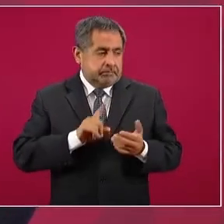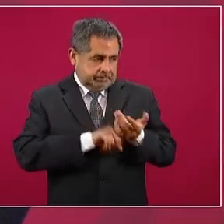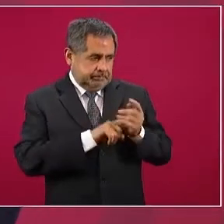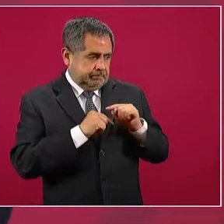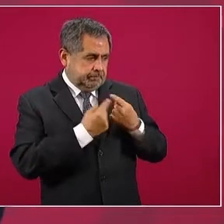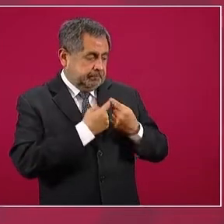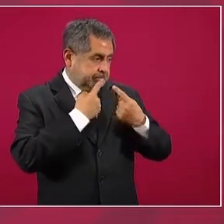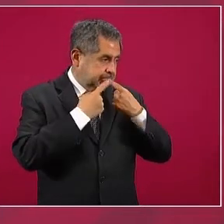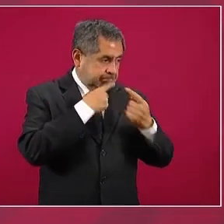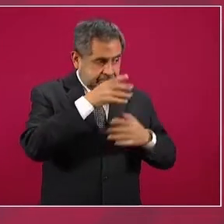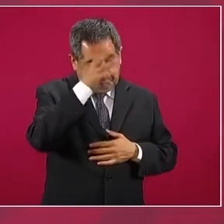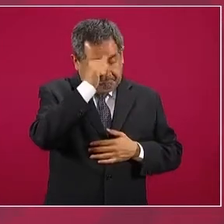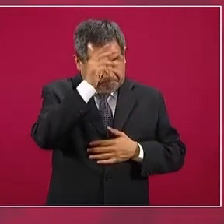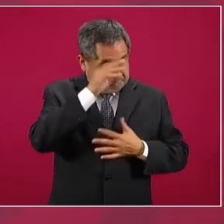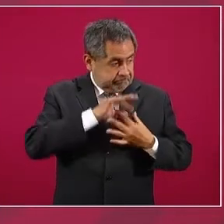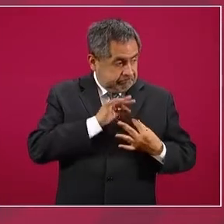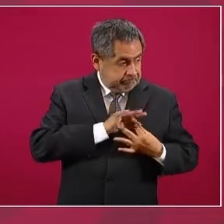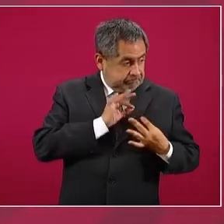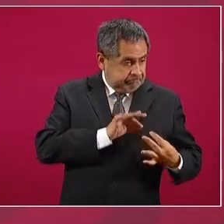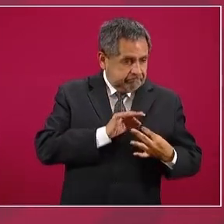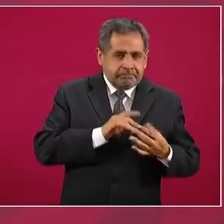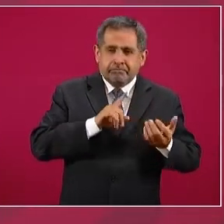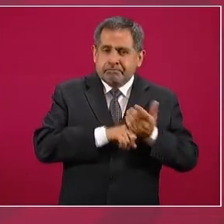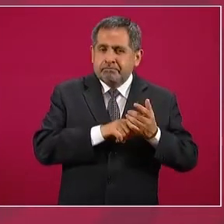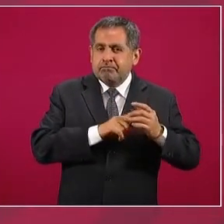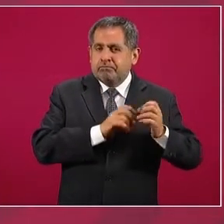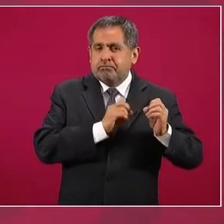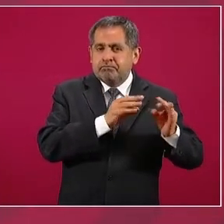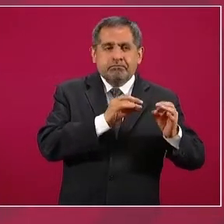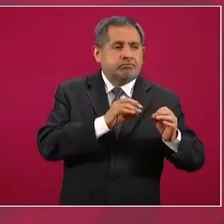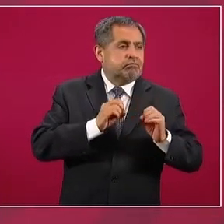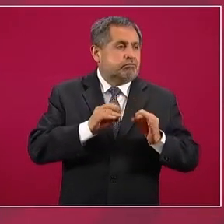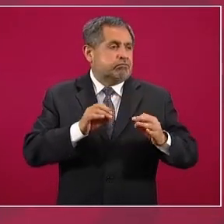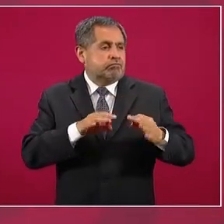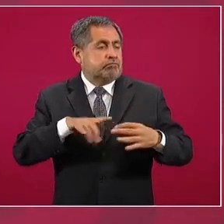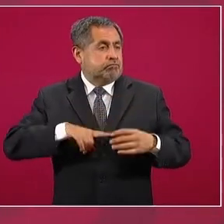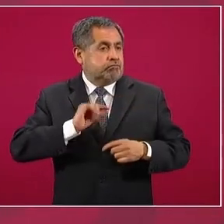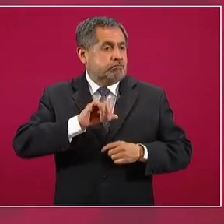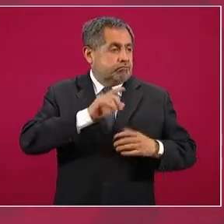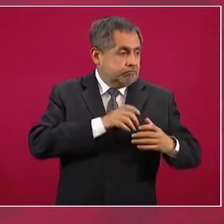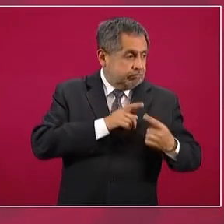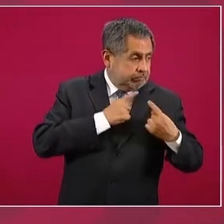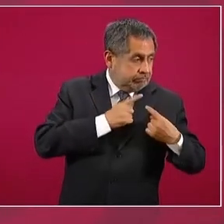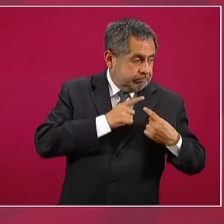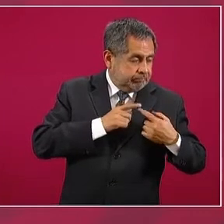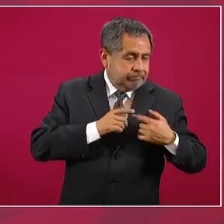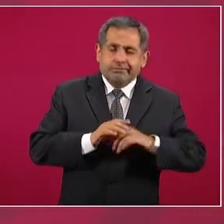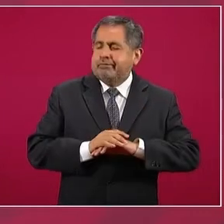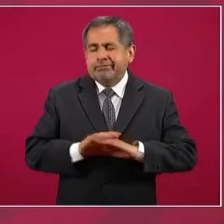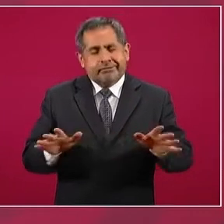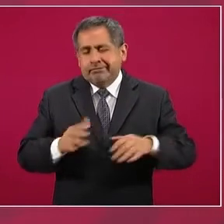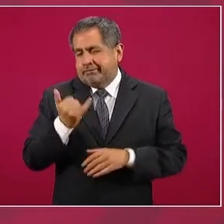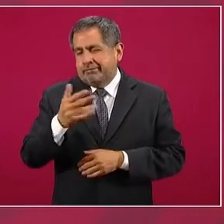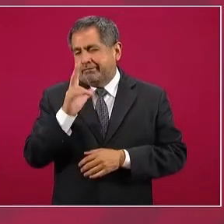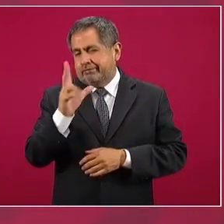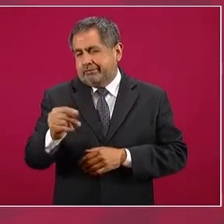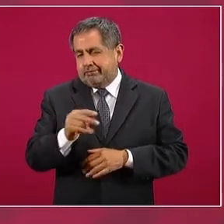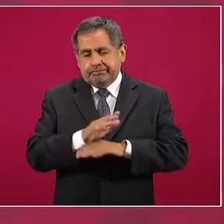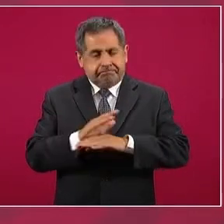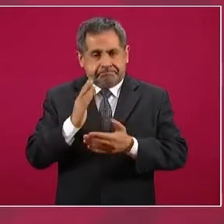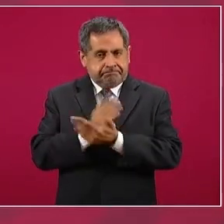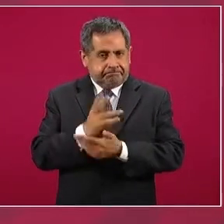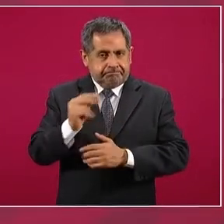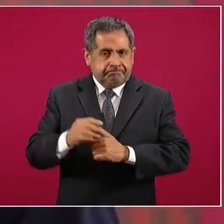las agencias con las autoridades, agencias extranjeras con autoridades